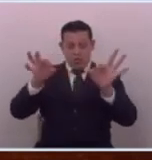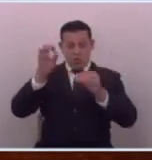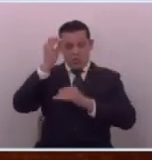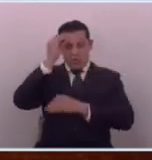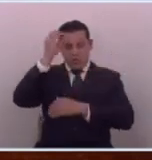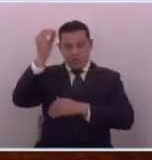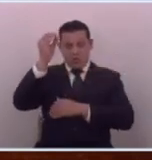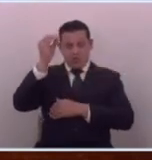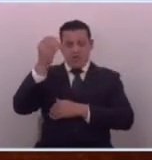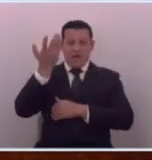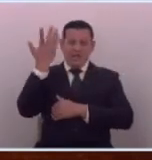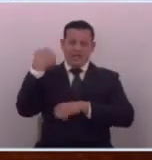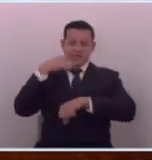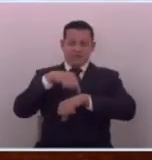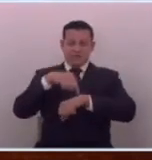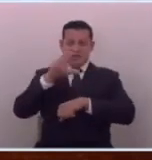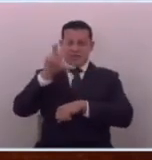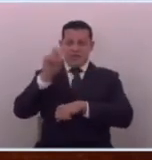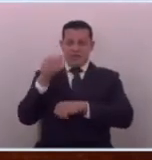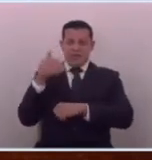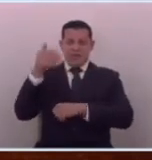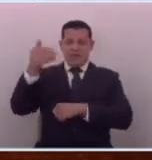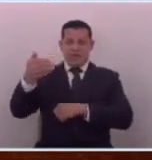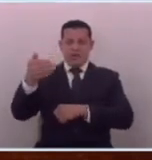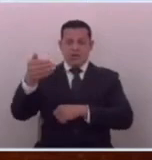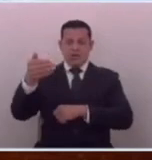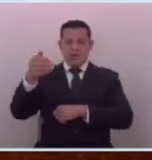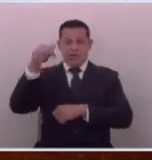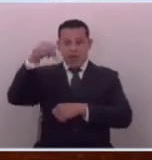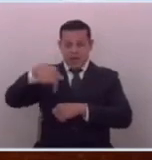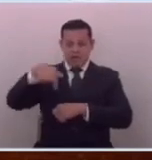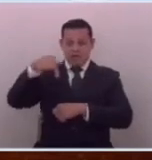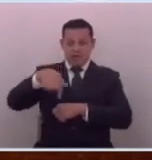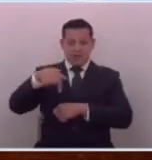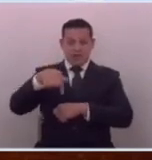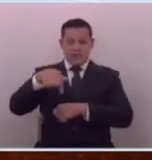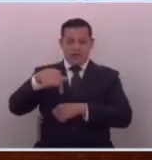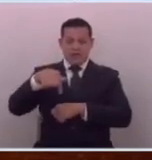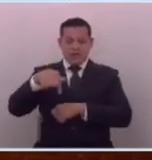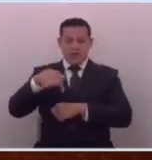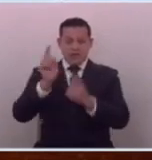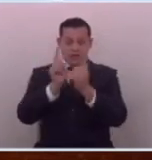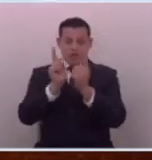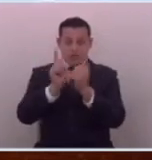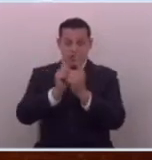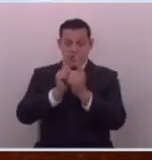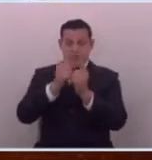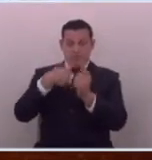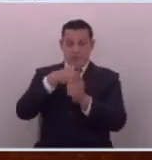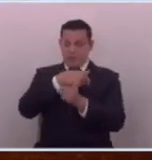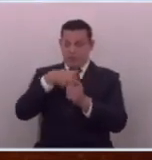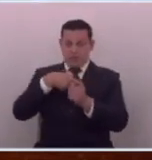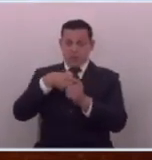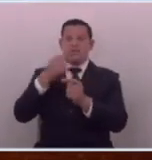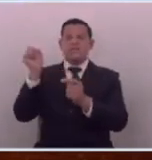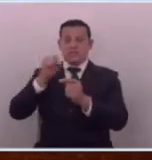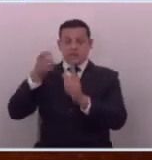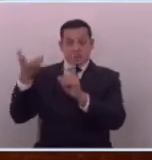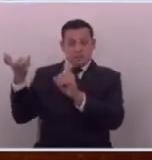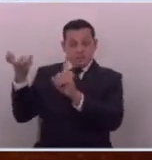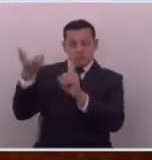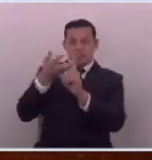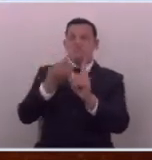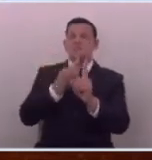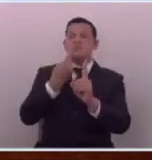hace 30 años porque si no aquí si había persecución y quienes gobernaban en ese